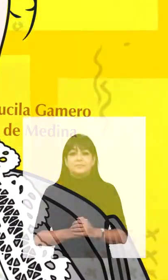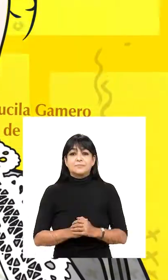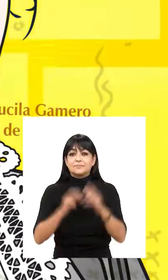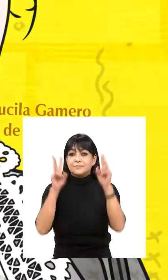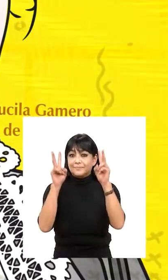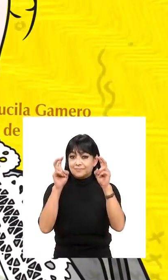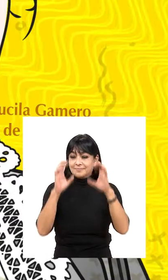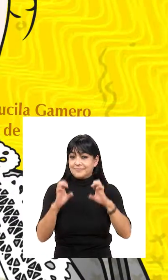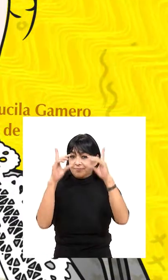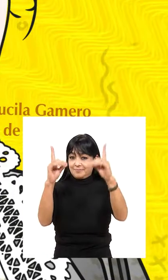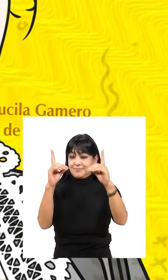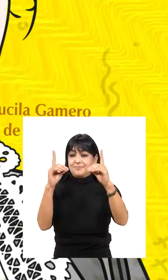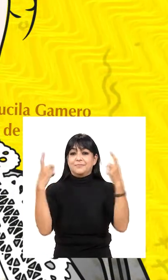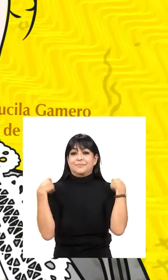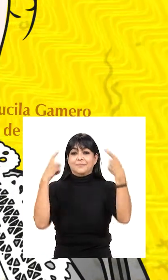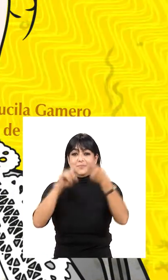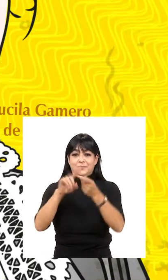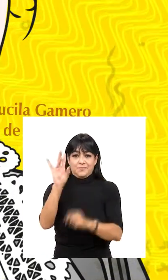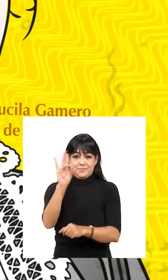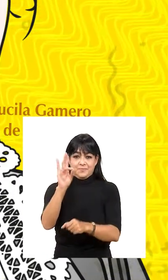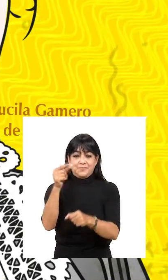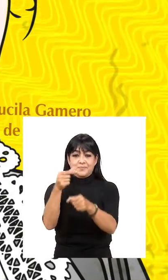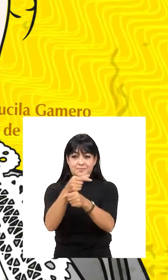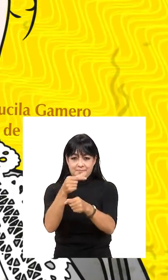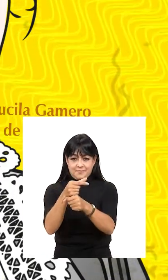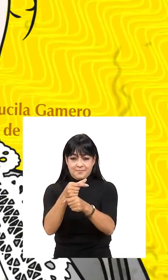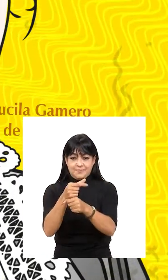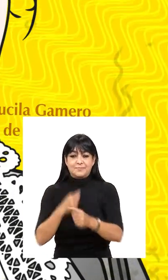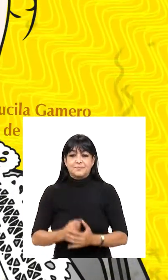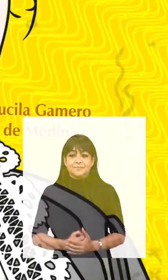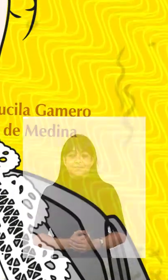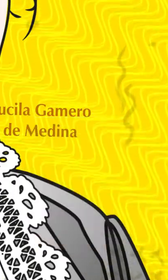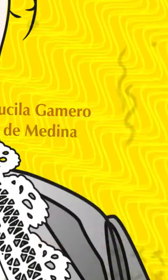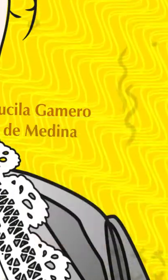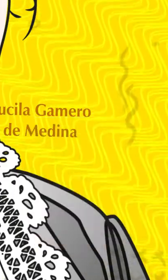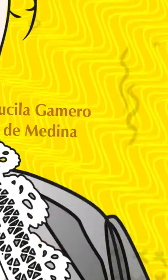Lección educativa de español séptimo grado.